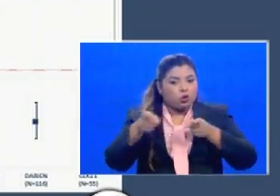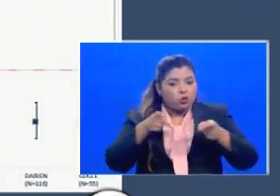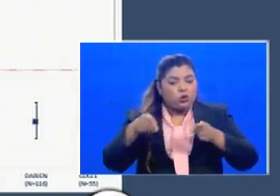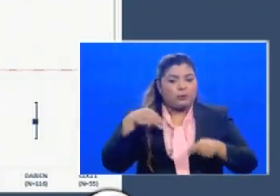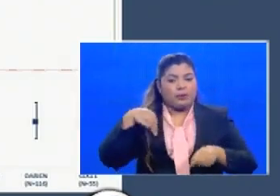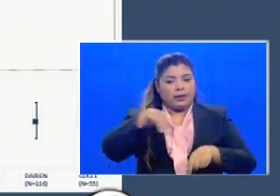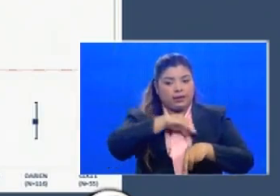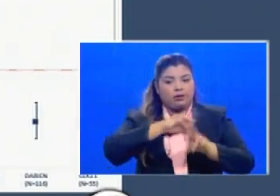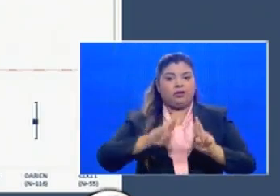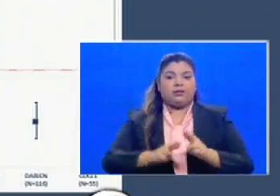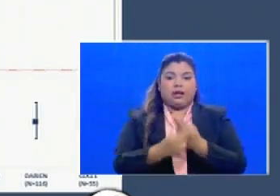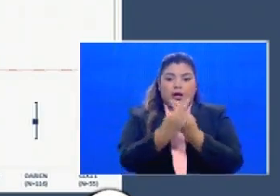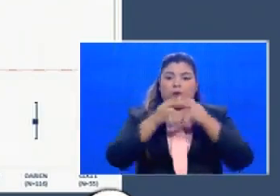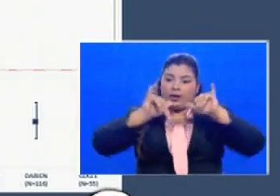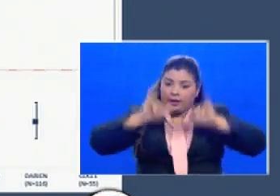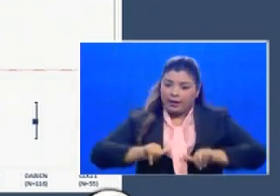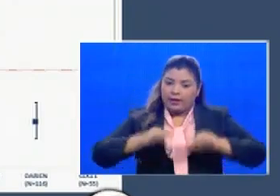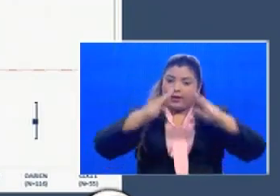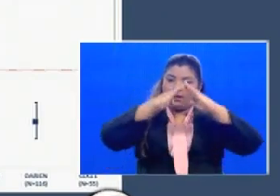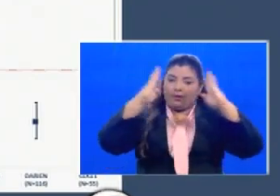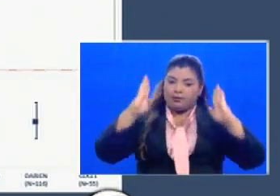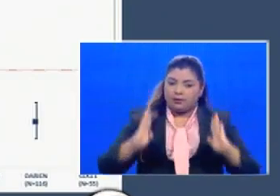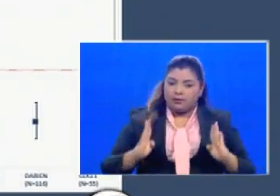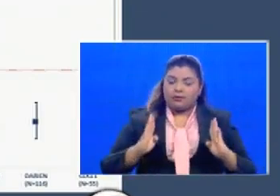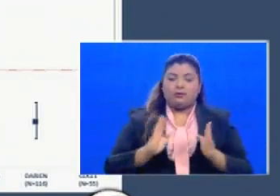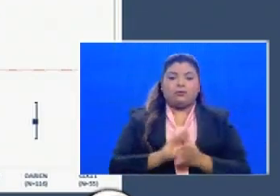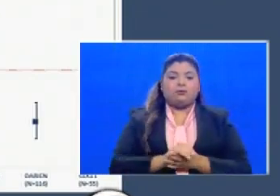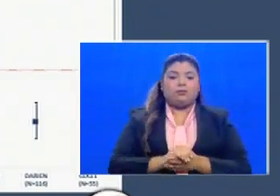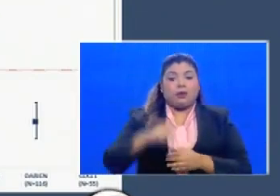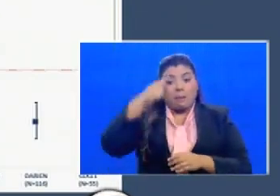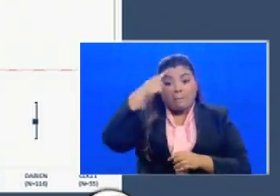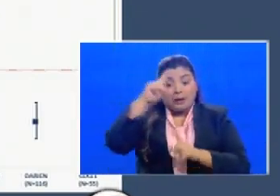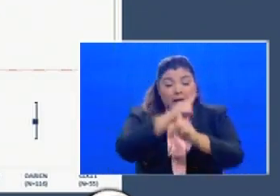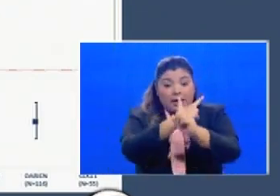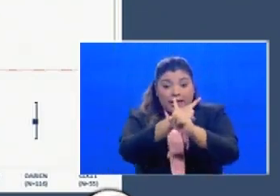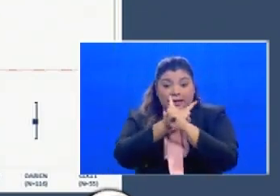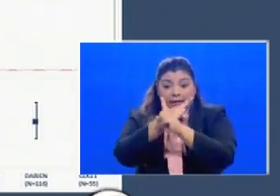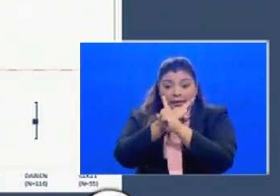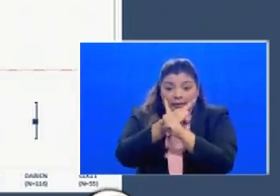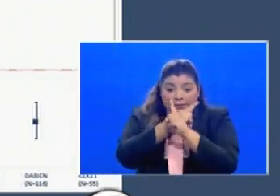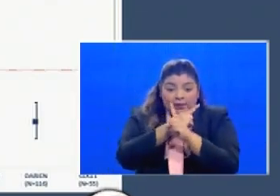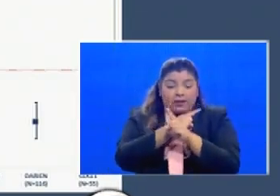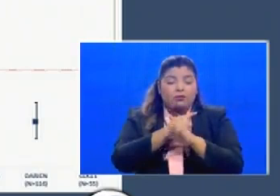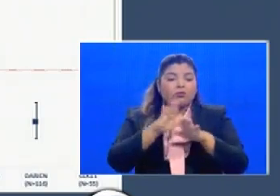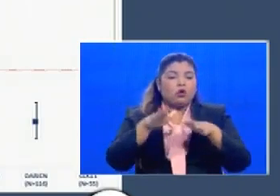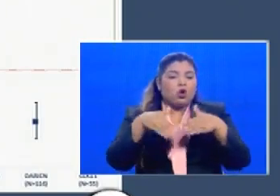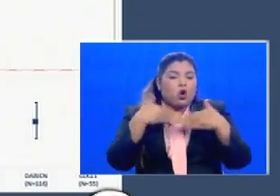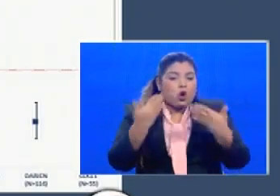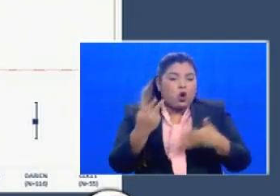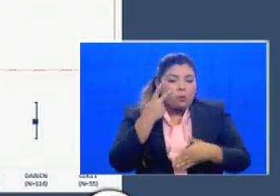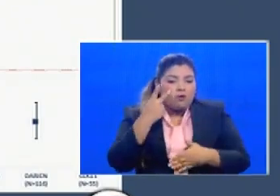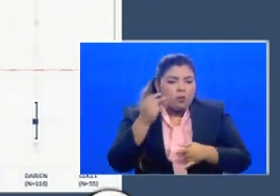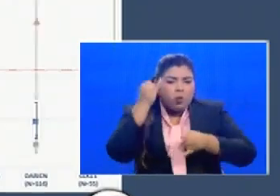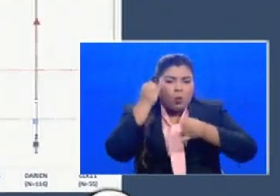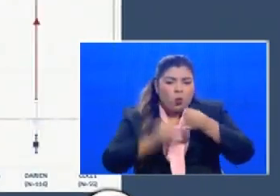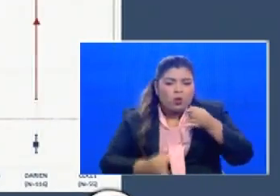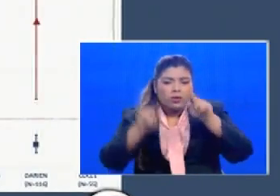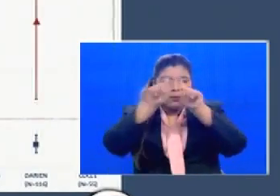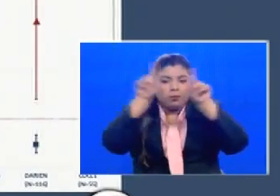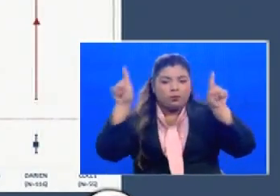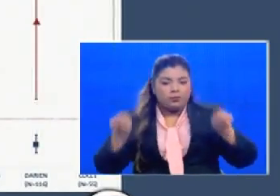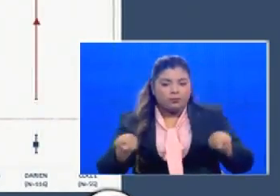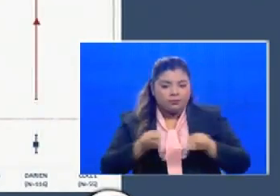se requieren de quedarse en casa y para evitar que como vamos a ver en la última lámina que tengo